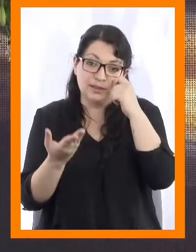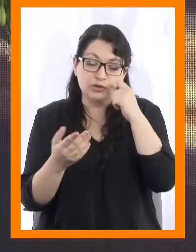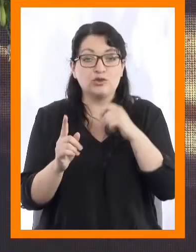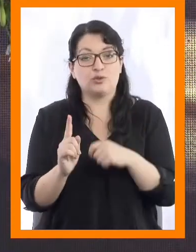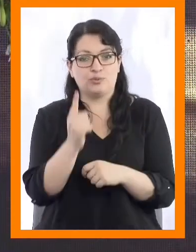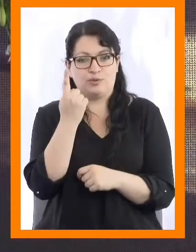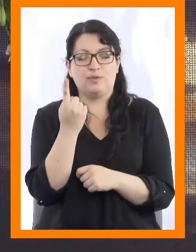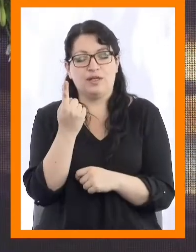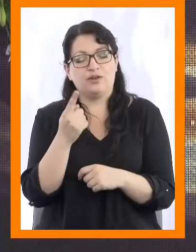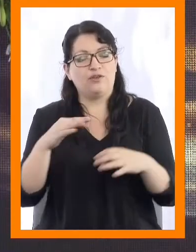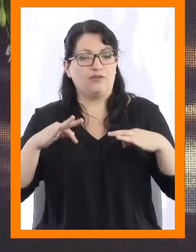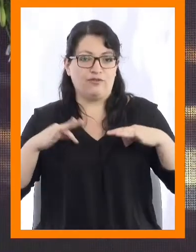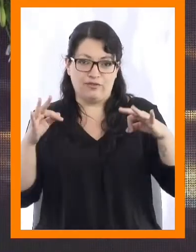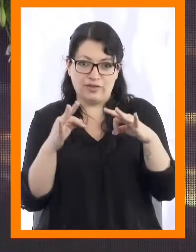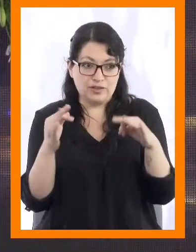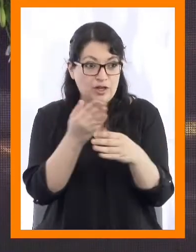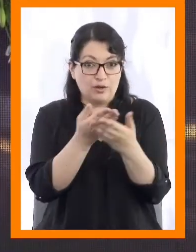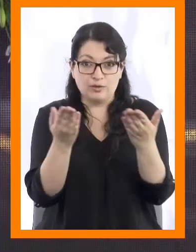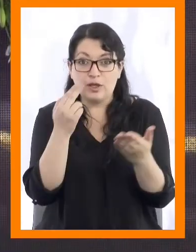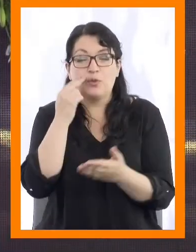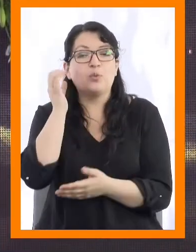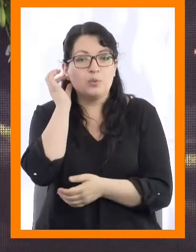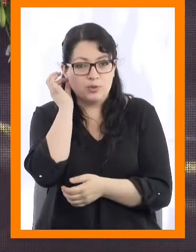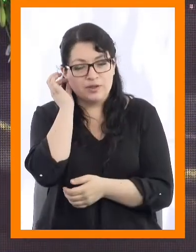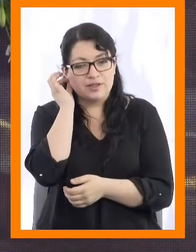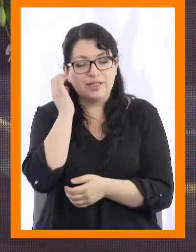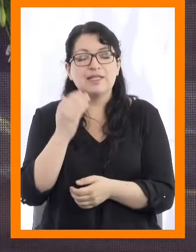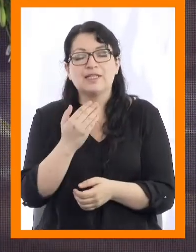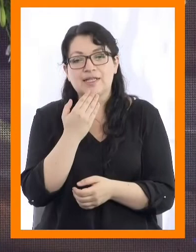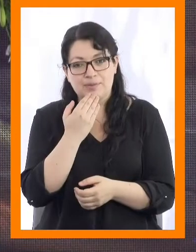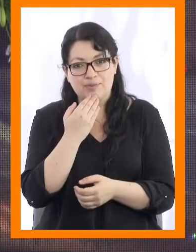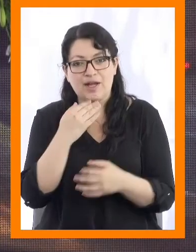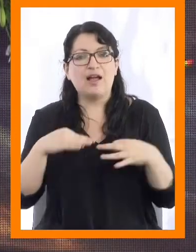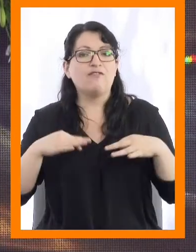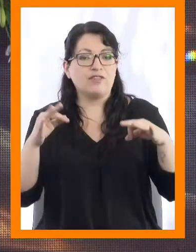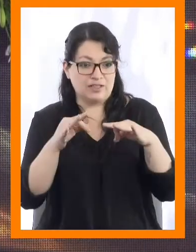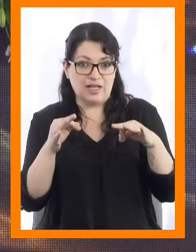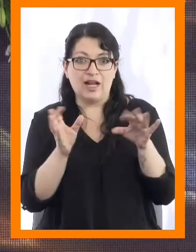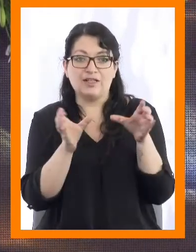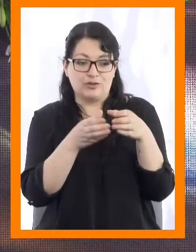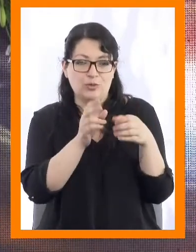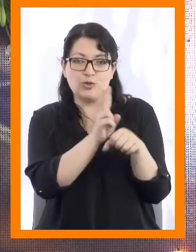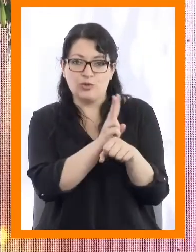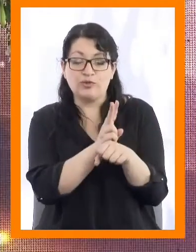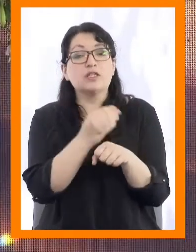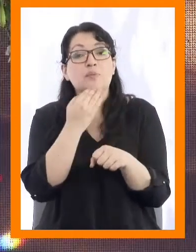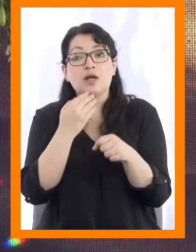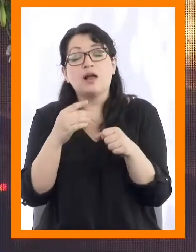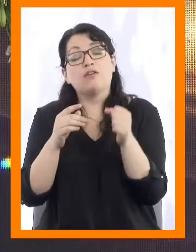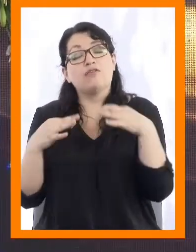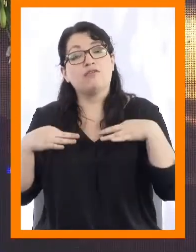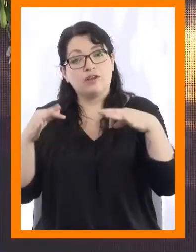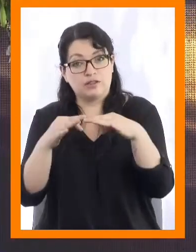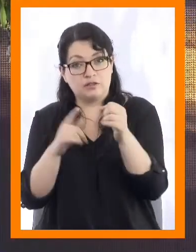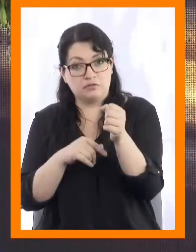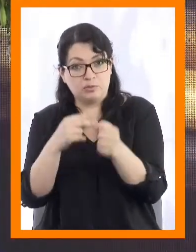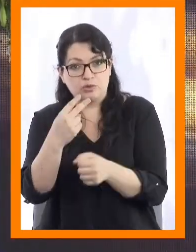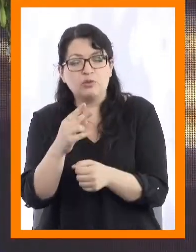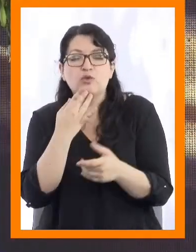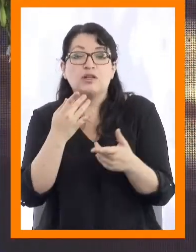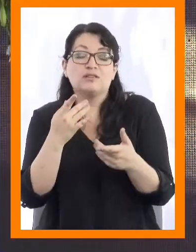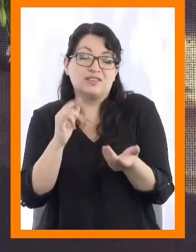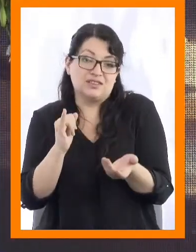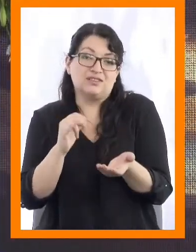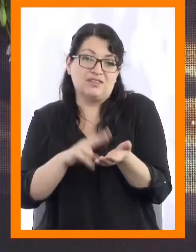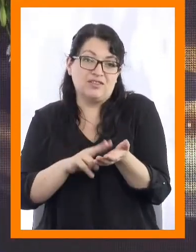primero, obviamente, es felicitarlos y felicitar también a nuestro equipo académico y a sus familias, porque sin duda esto no ha sido